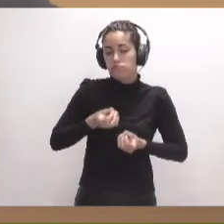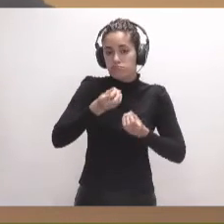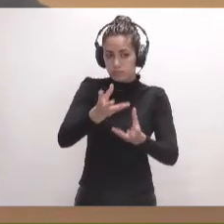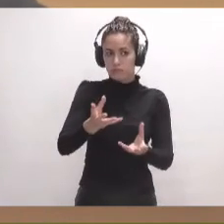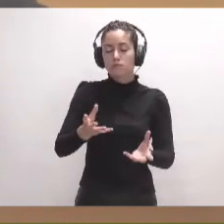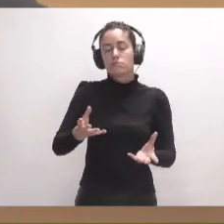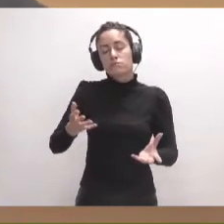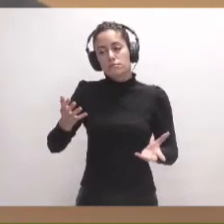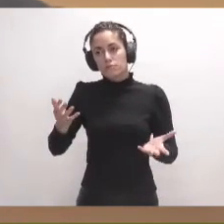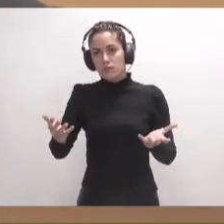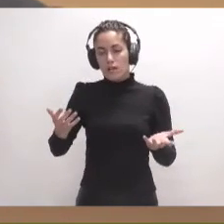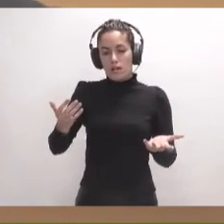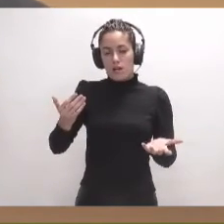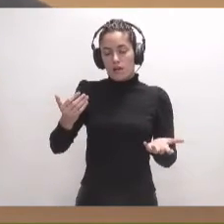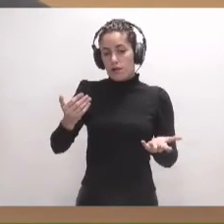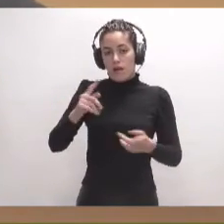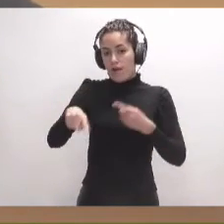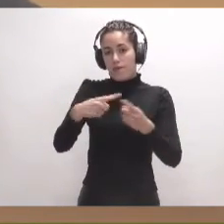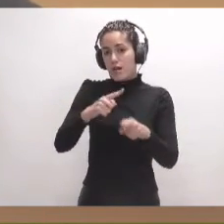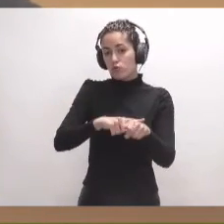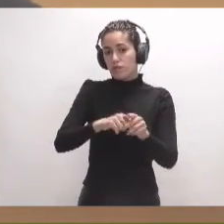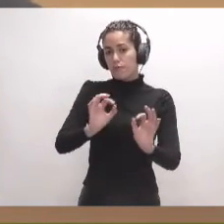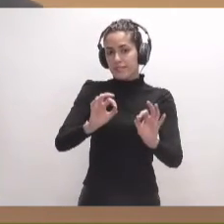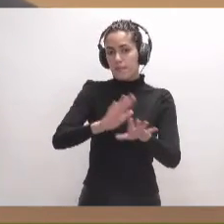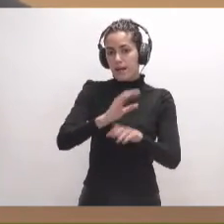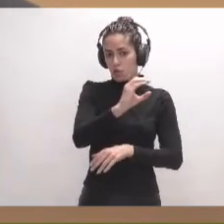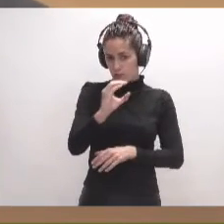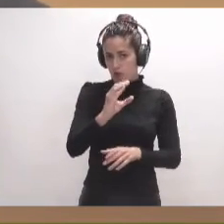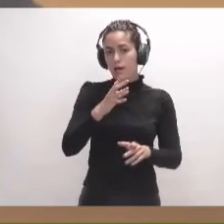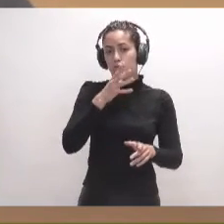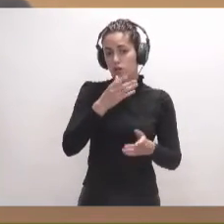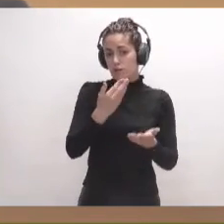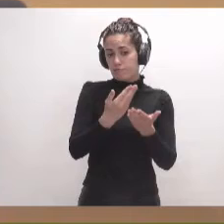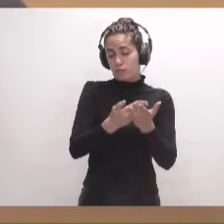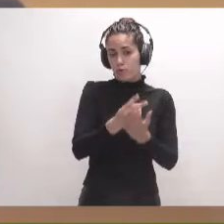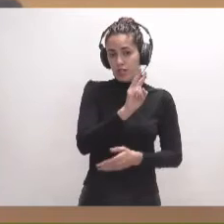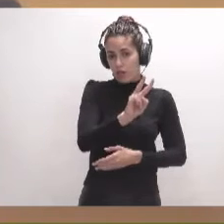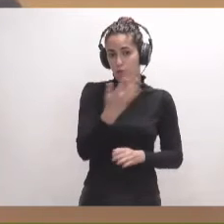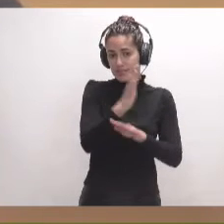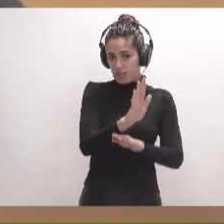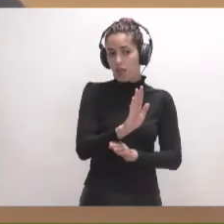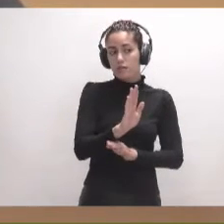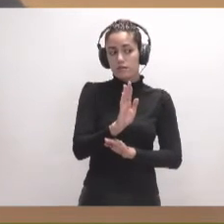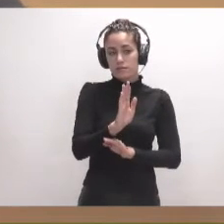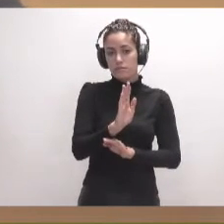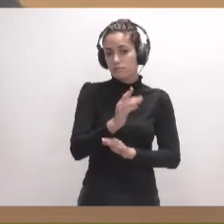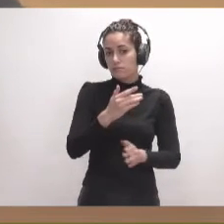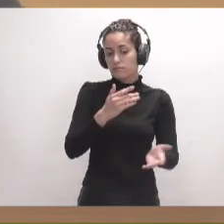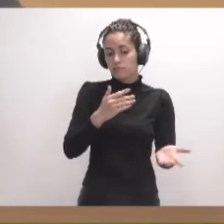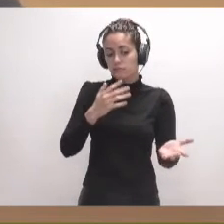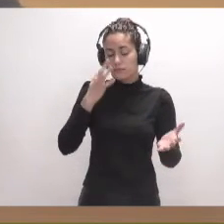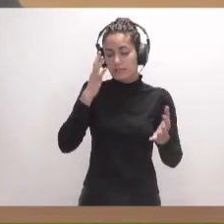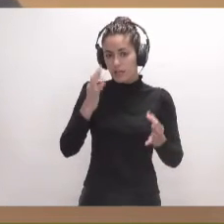He dejado, además, un tiempo especial para Coalición Canaria porque, además, tenía dos propuestas presentadas. Yo no